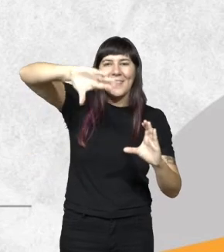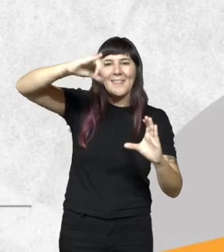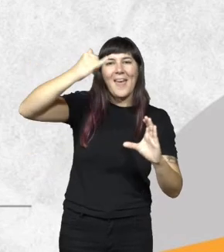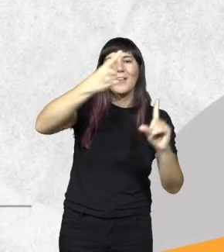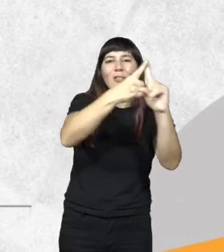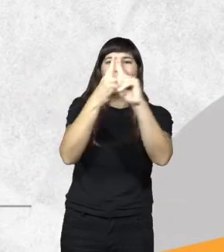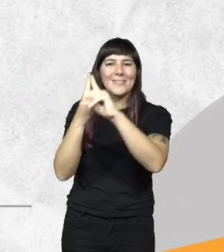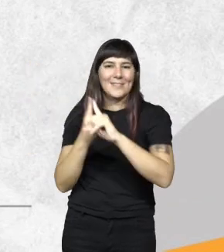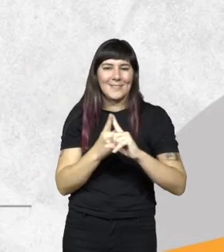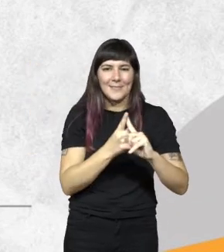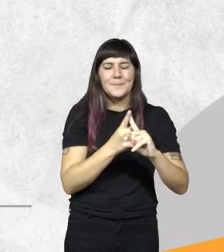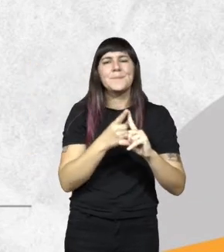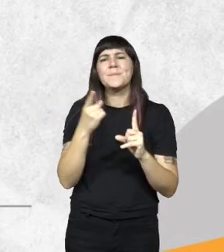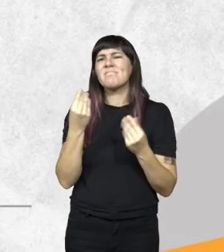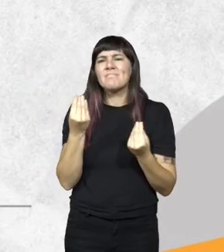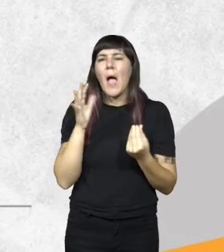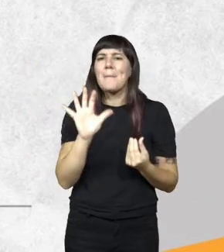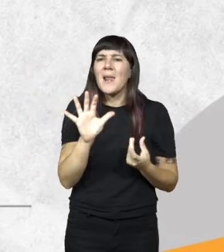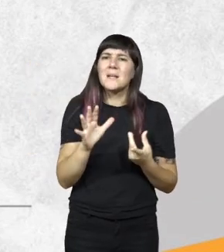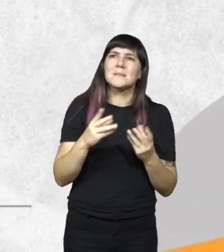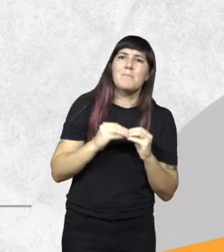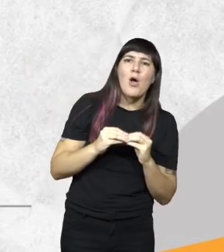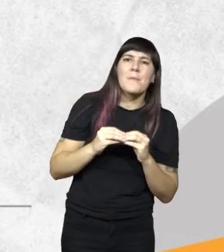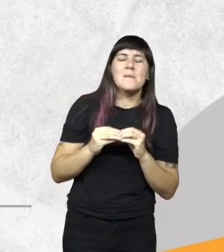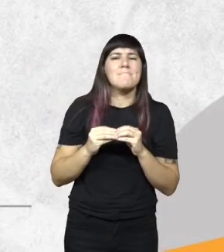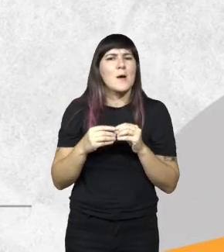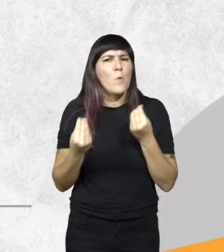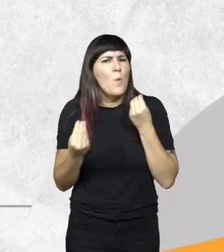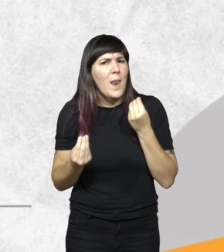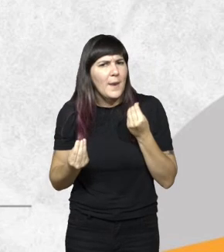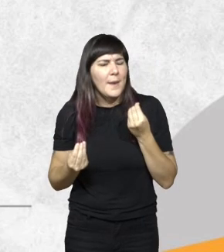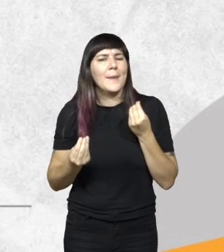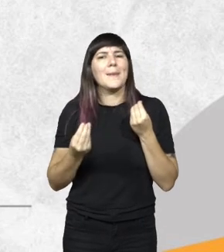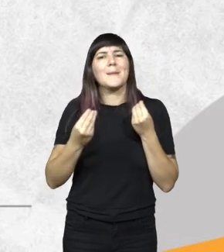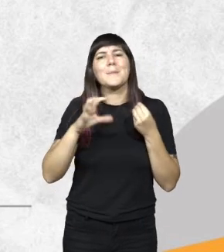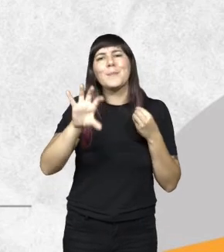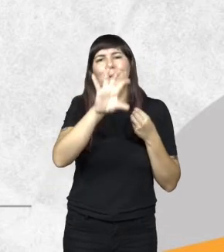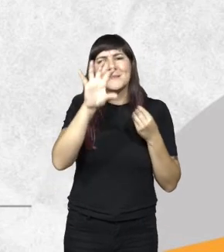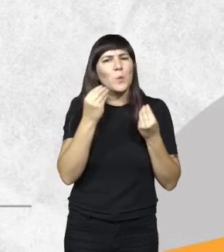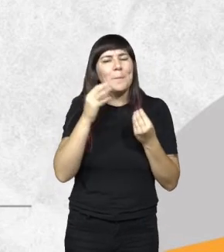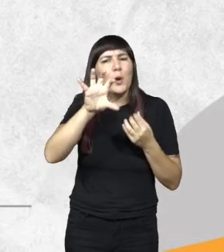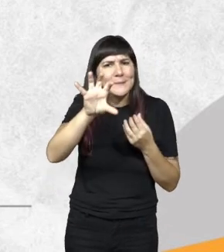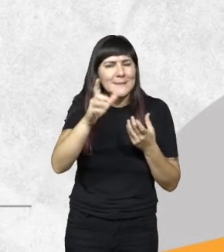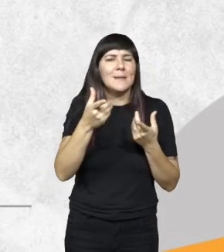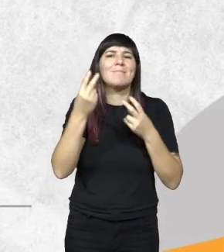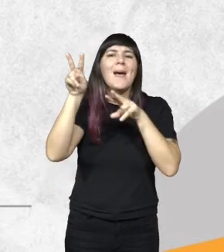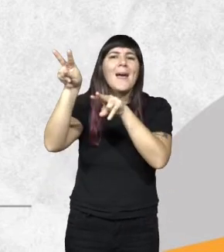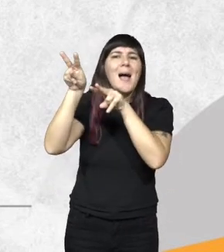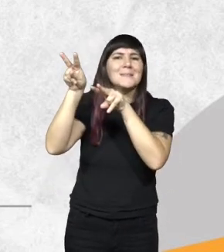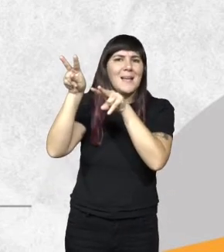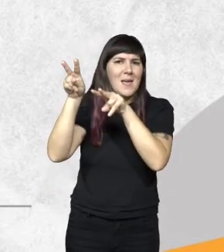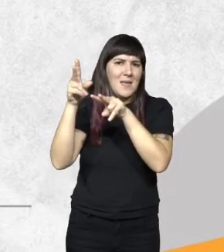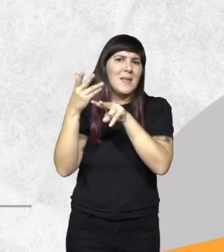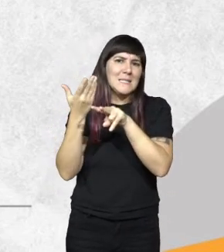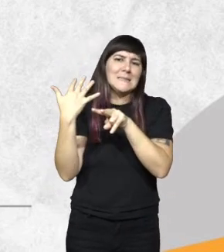Las principales amenazas y problemáticas ambientales que tenemos en la provincia es la caza furtiva de fauna silvestre